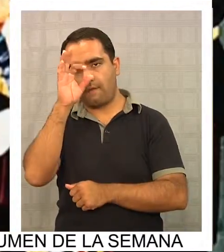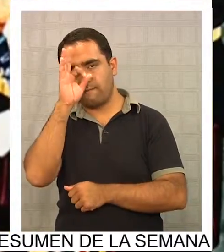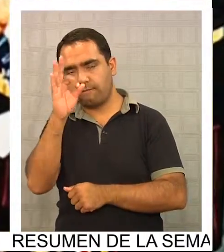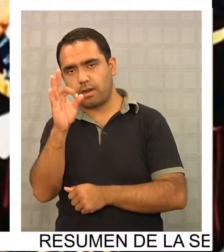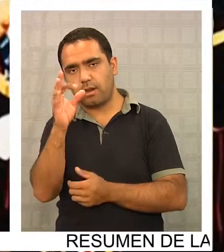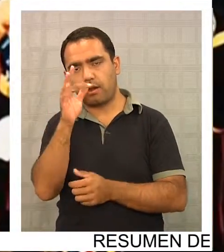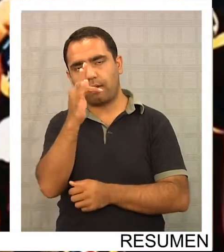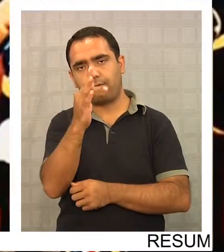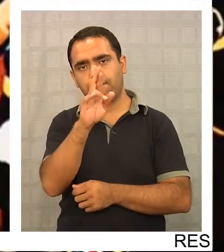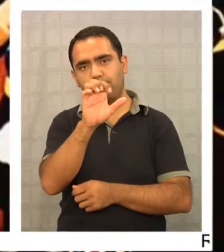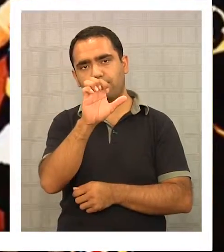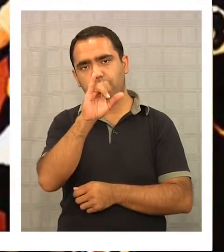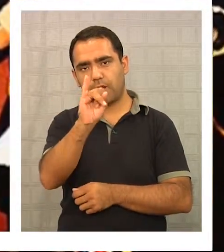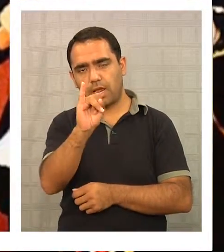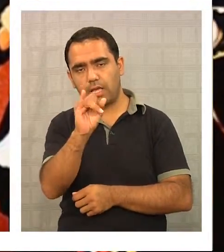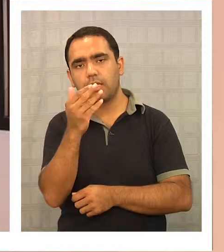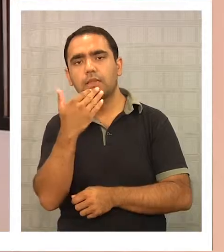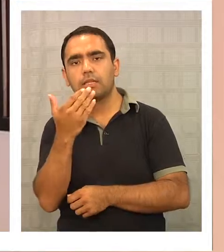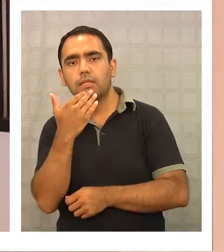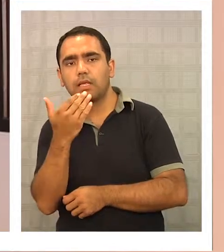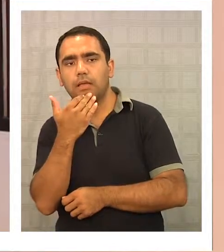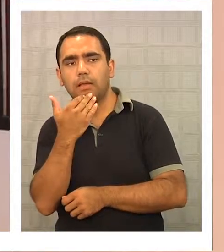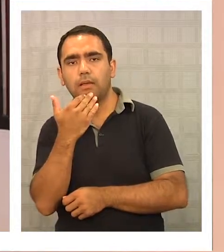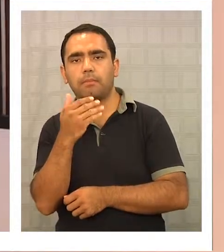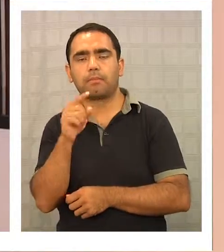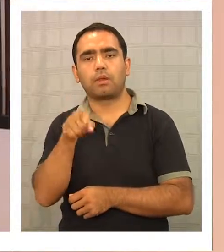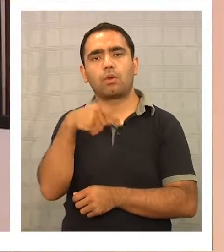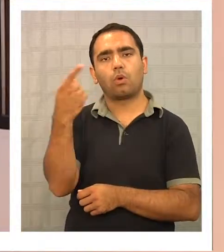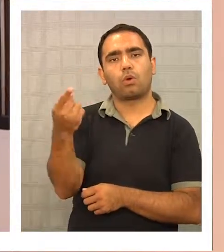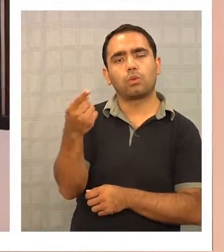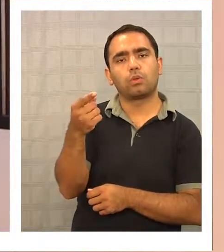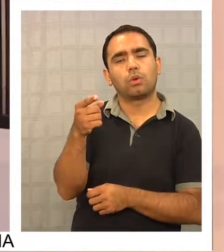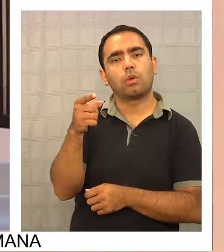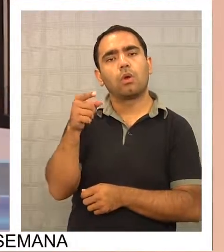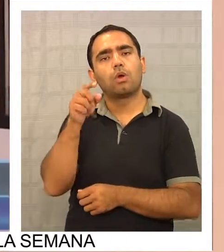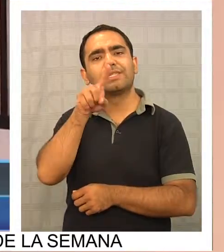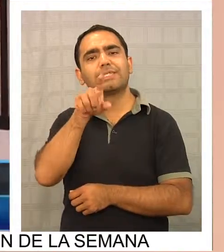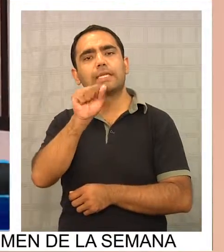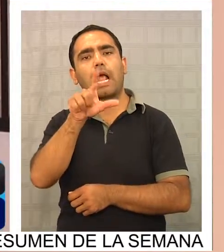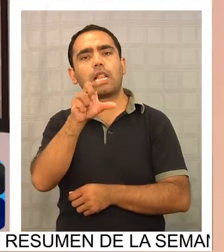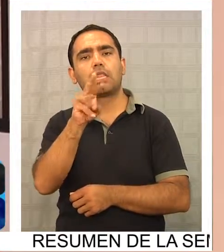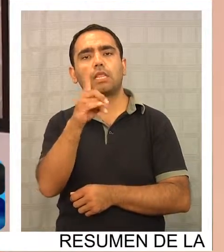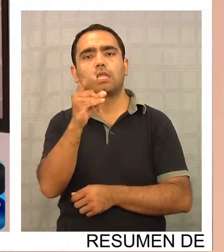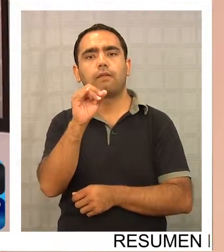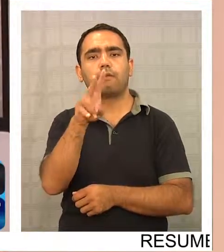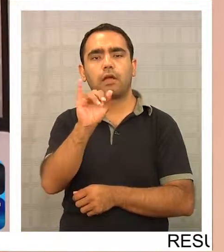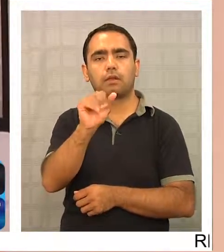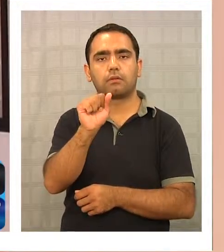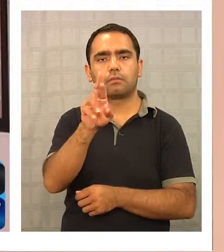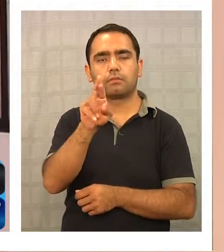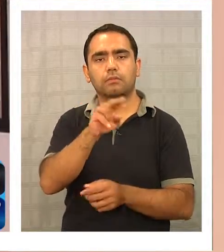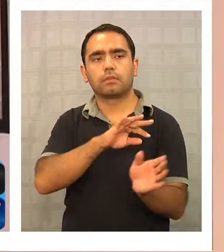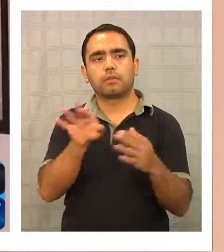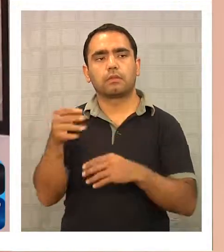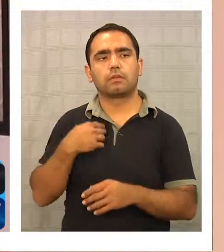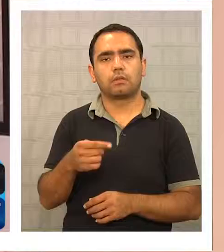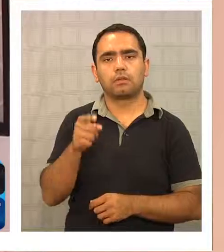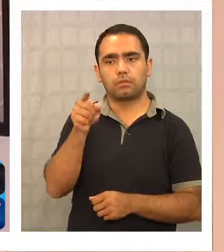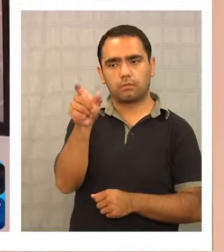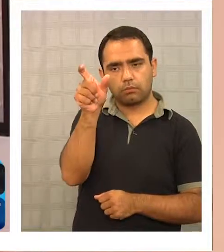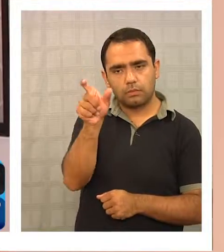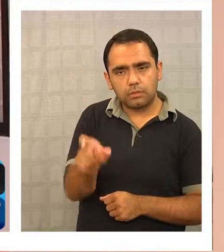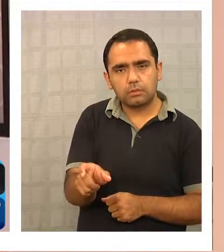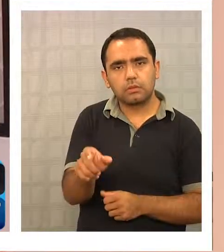Por supuesto, Elwin tiene sus méritos, ¿no? Pero los deméritos son enormes realmente. Cuando murió Allende, bueno, él estuvo hablando en contra de un